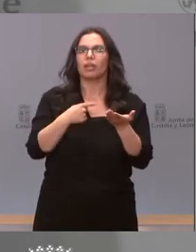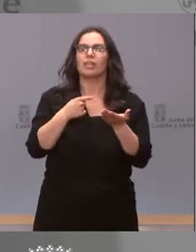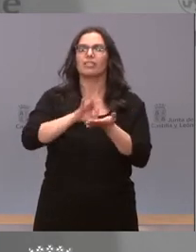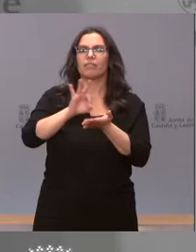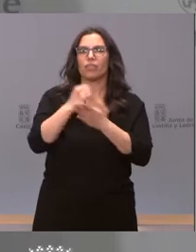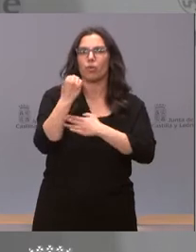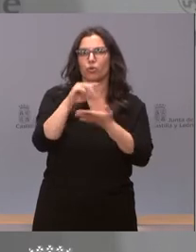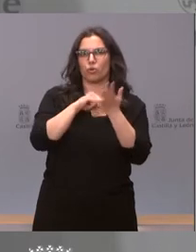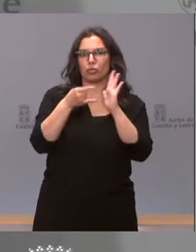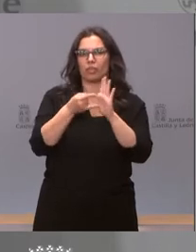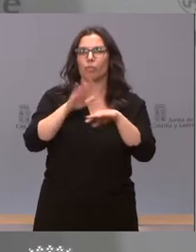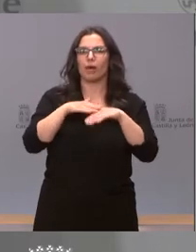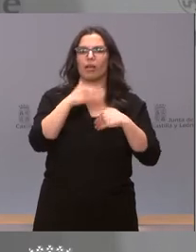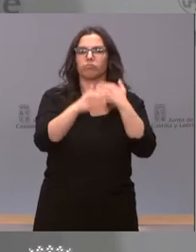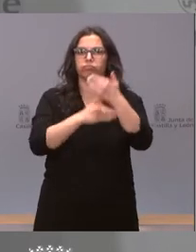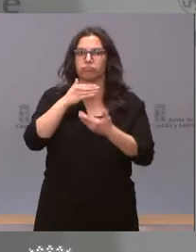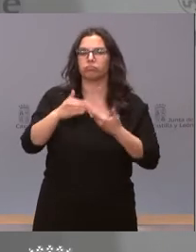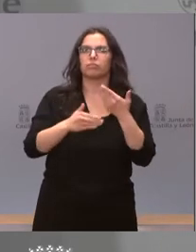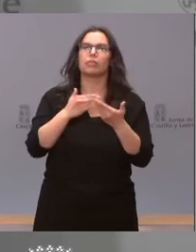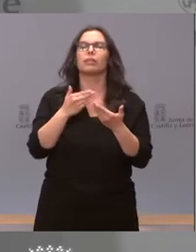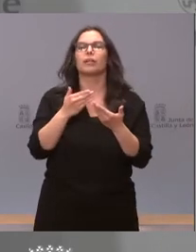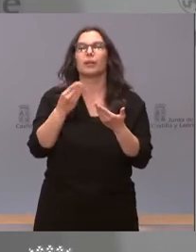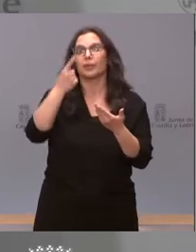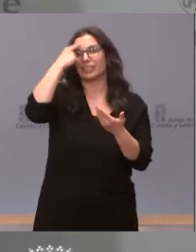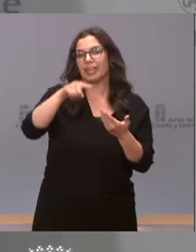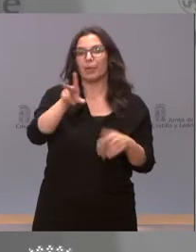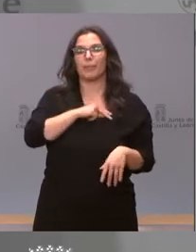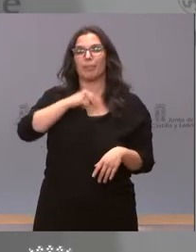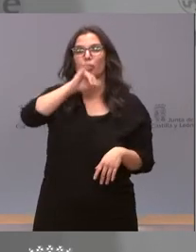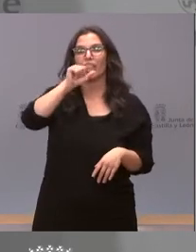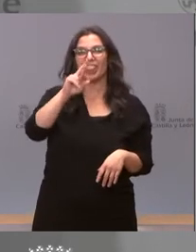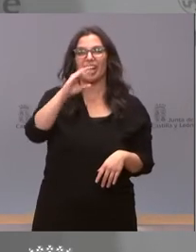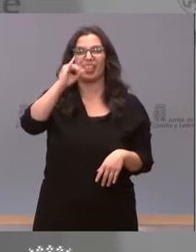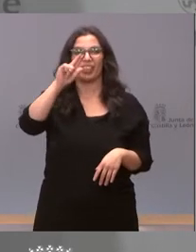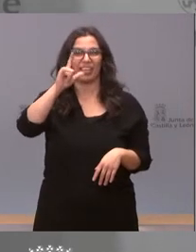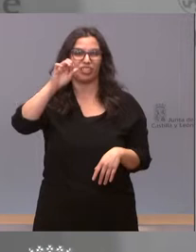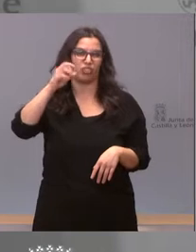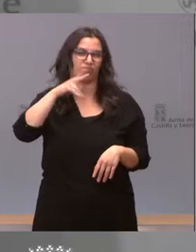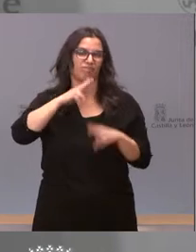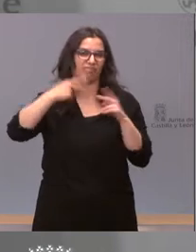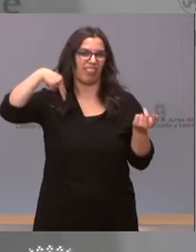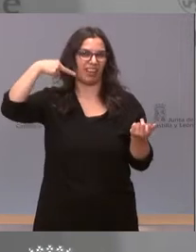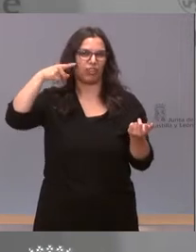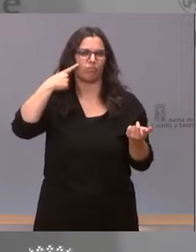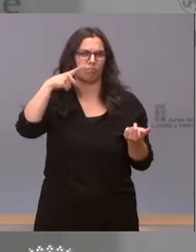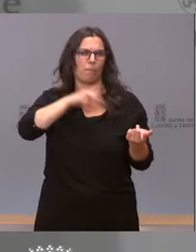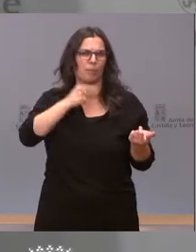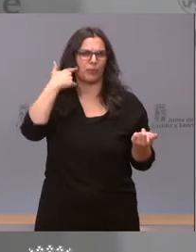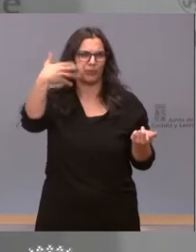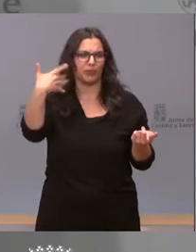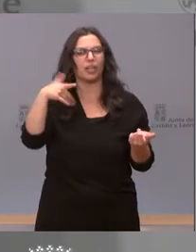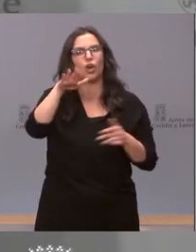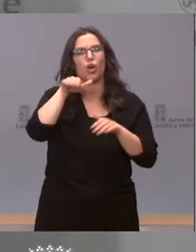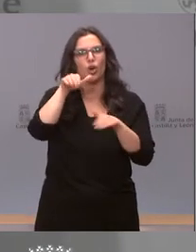para el Desarrollo de los Precios Zarcillos. Saben ustedes que estos son unos premios muy prestigiosos que se convocan